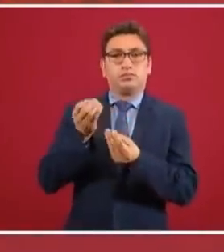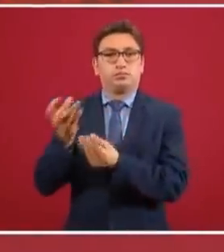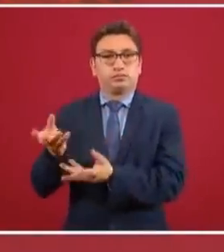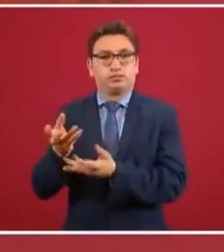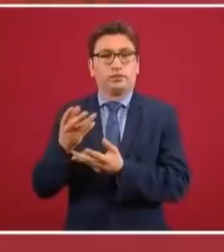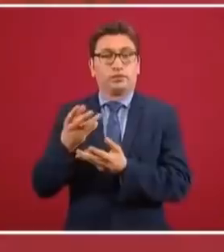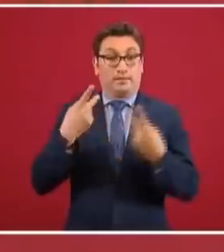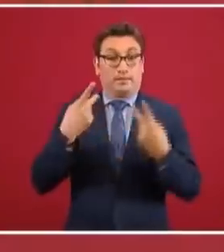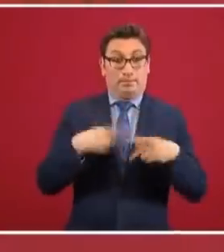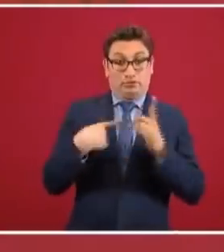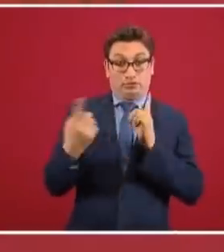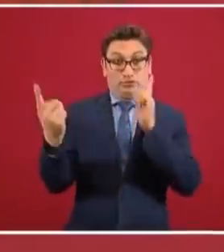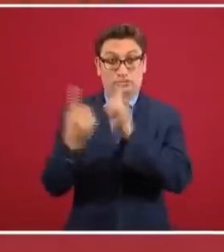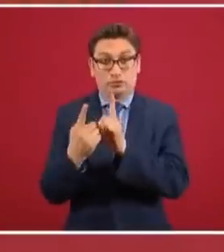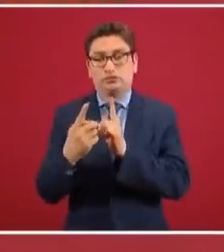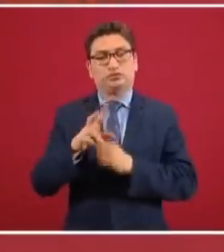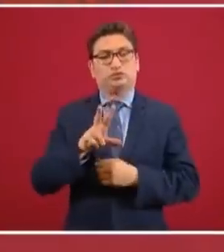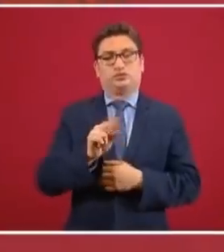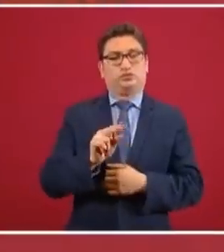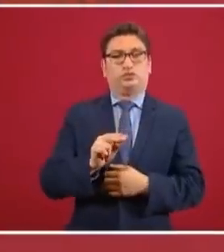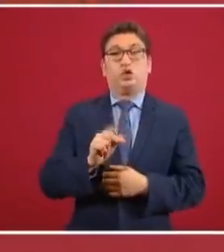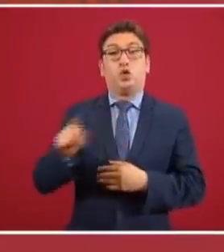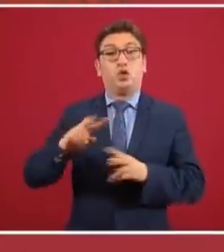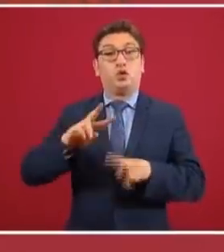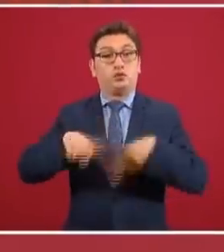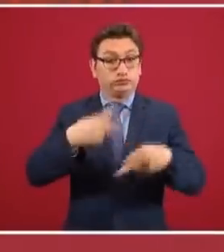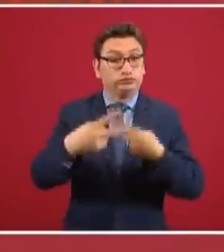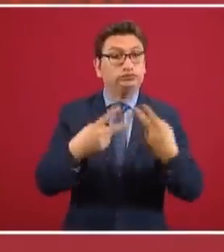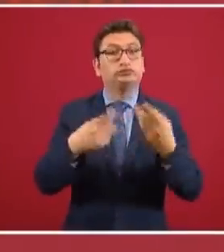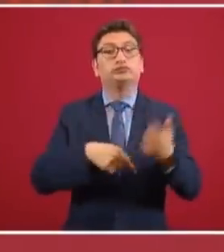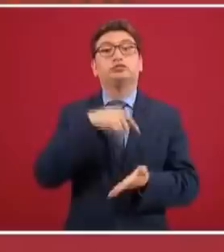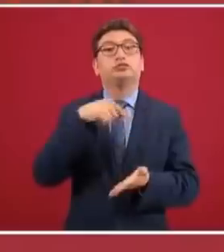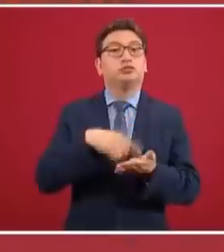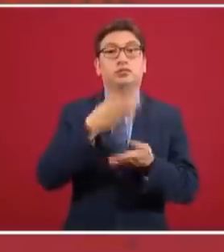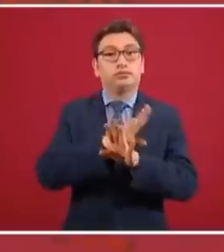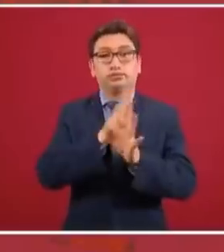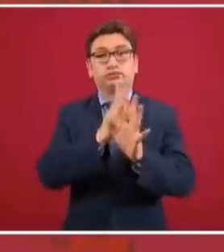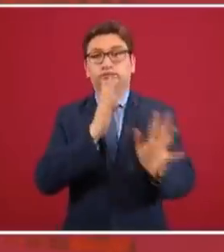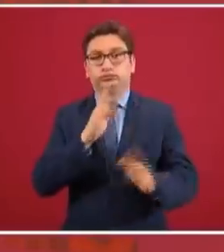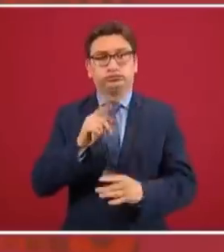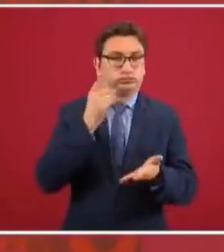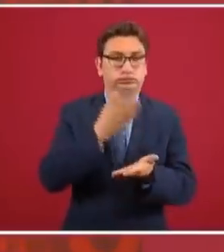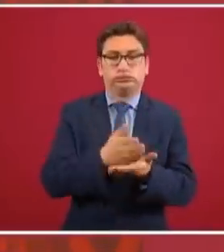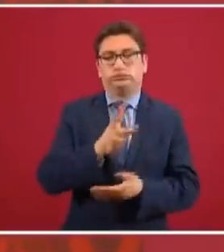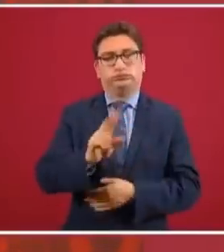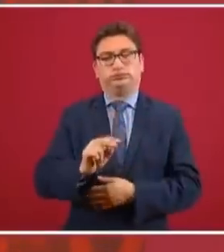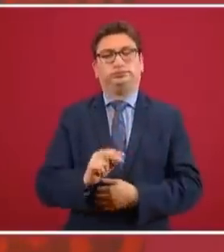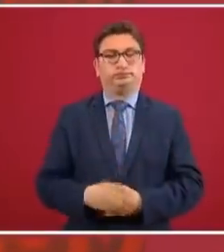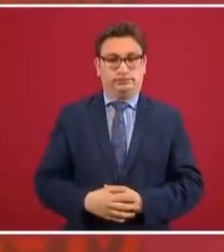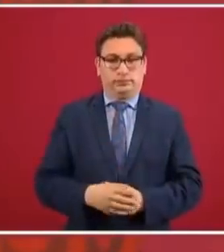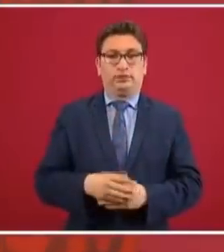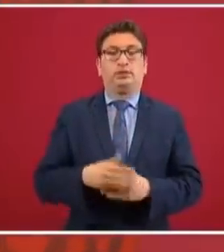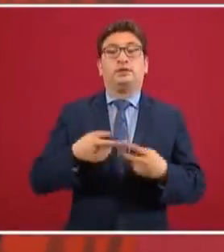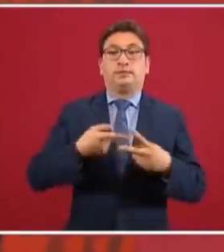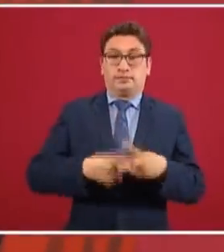que no tengan que asistir a las sucursales bancarias, para empezar ya desde